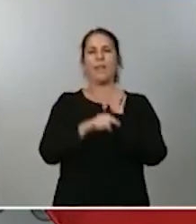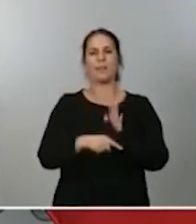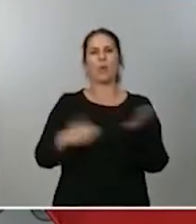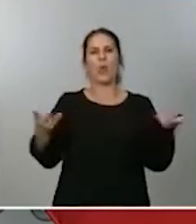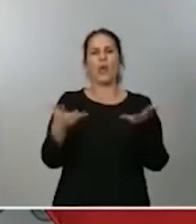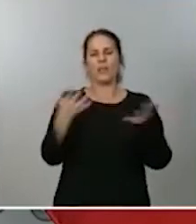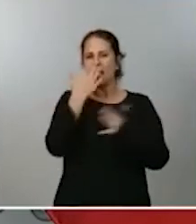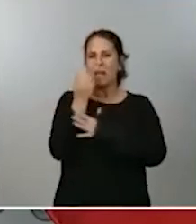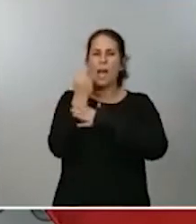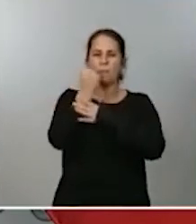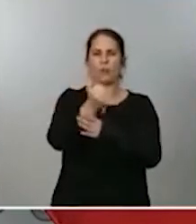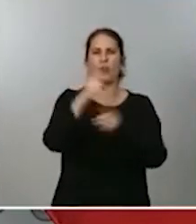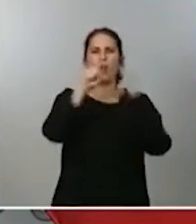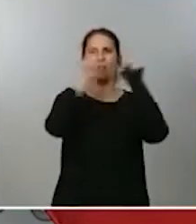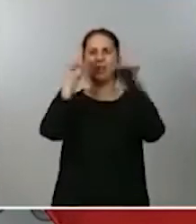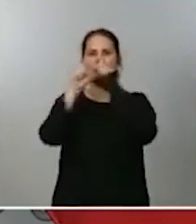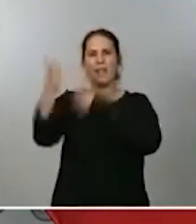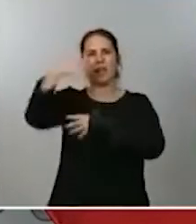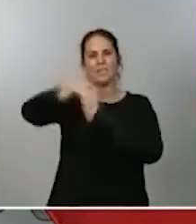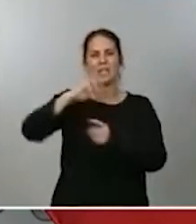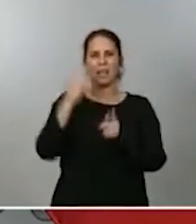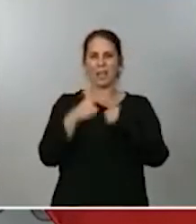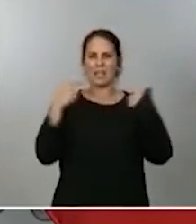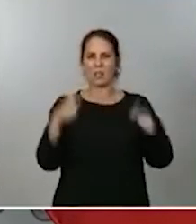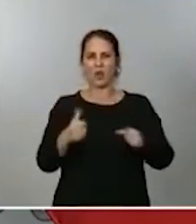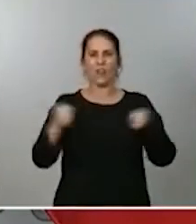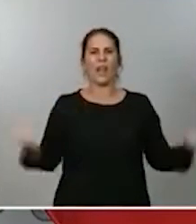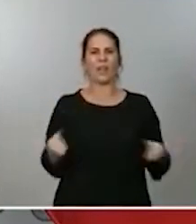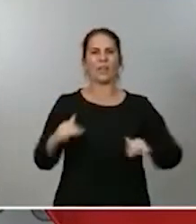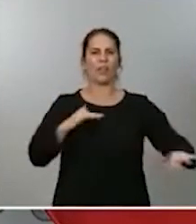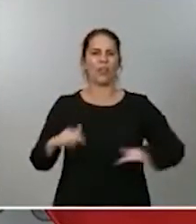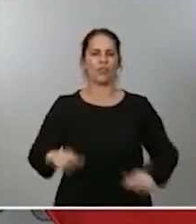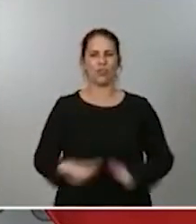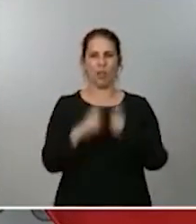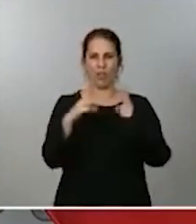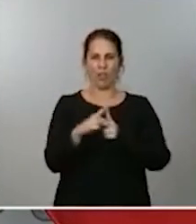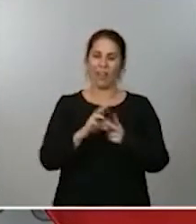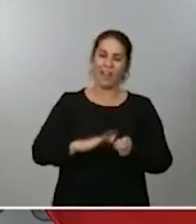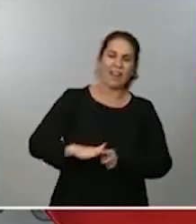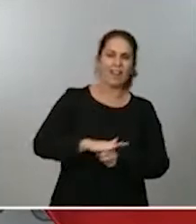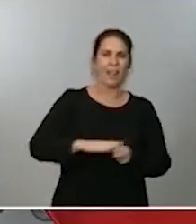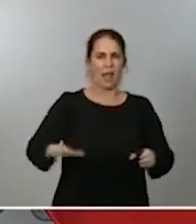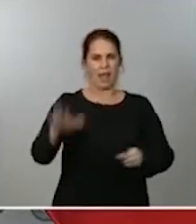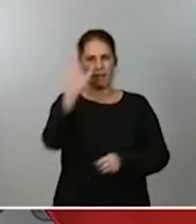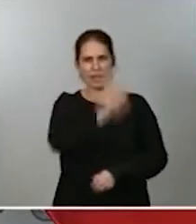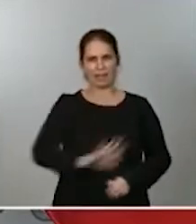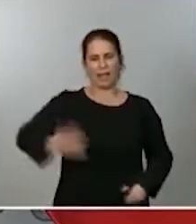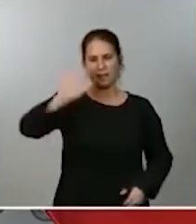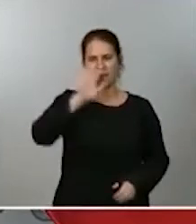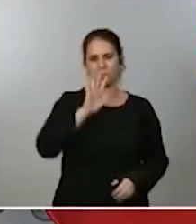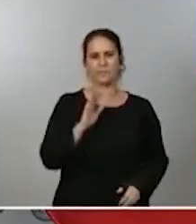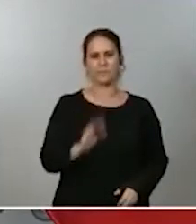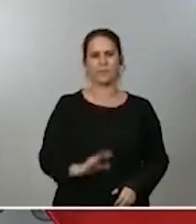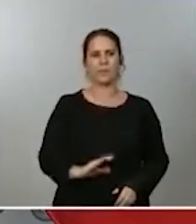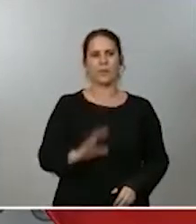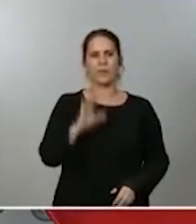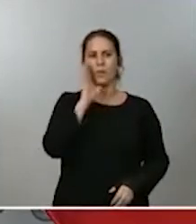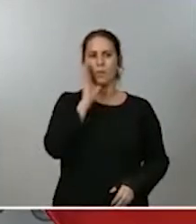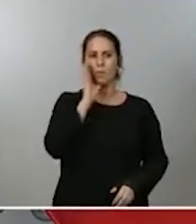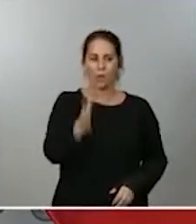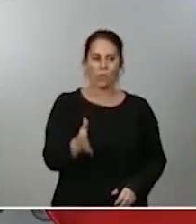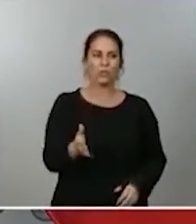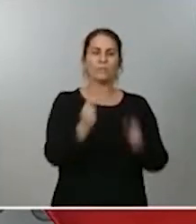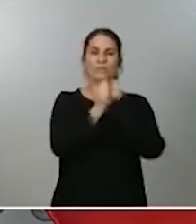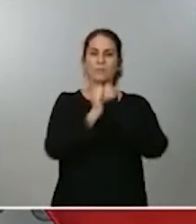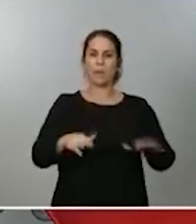entidades del tercer sector de acción social de ámbito estatal. Por él, se distribuirán 26,4